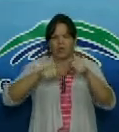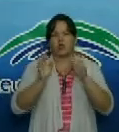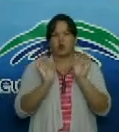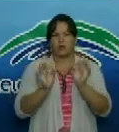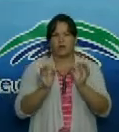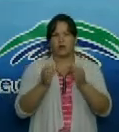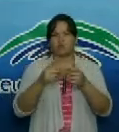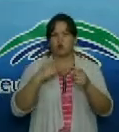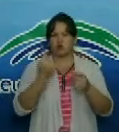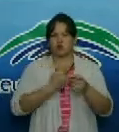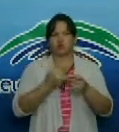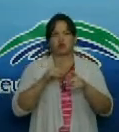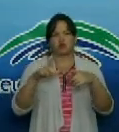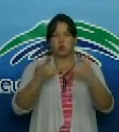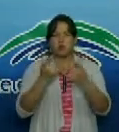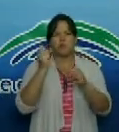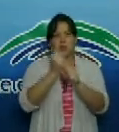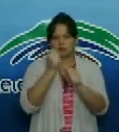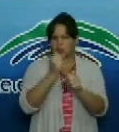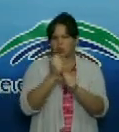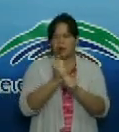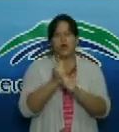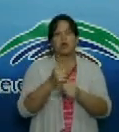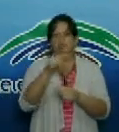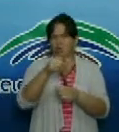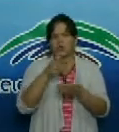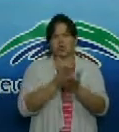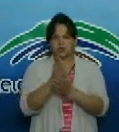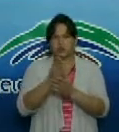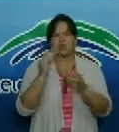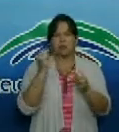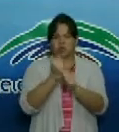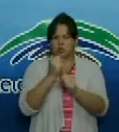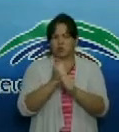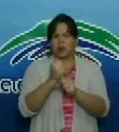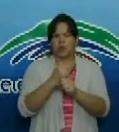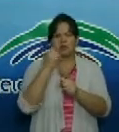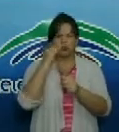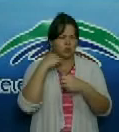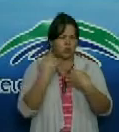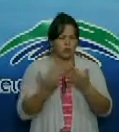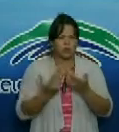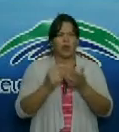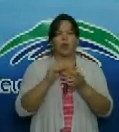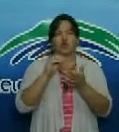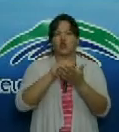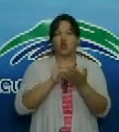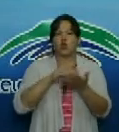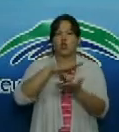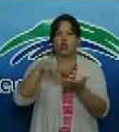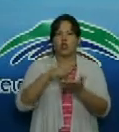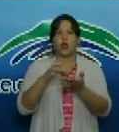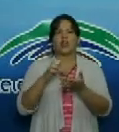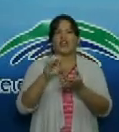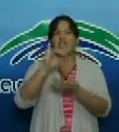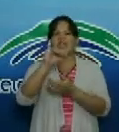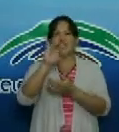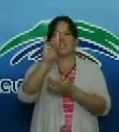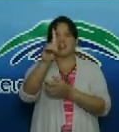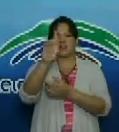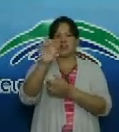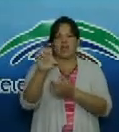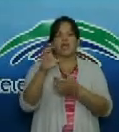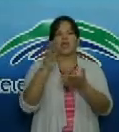que allí cumplió su función y todavía está activo allí también ahí nos extendimos entonces a la EIDE ahí también montamos un sistema de